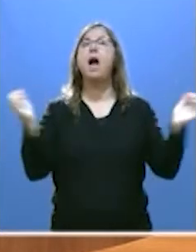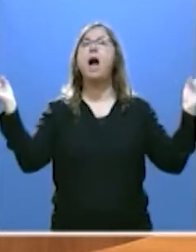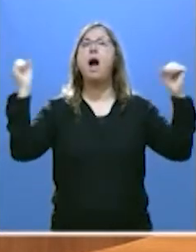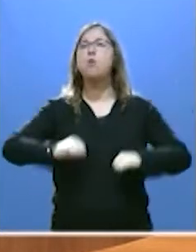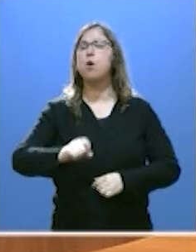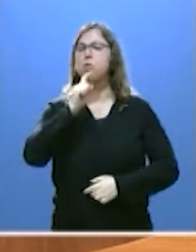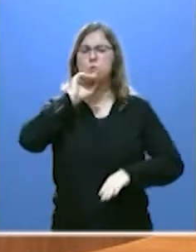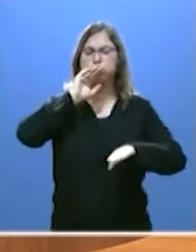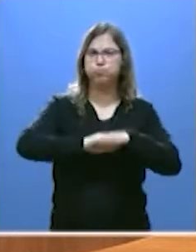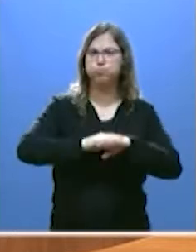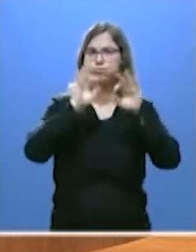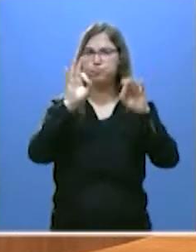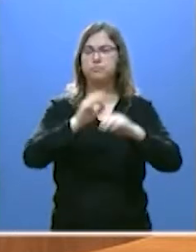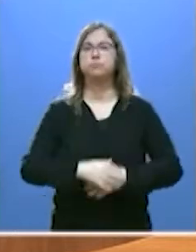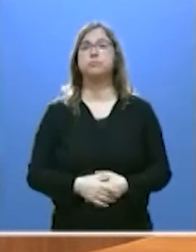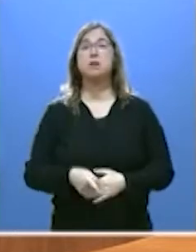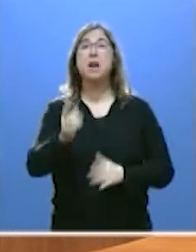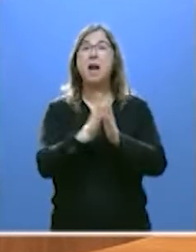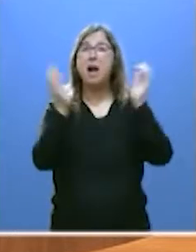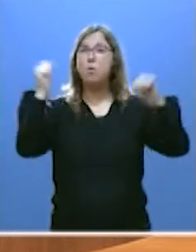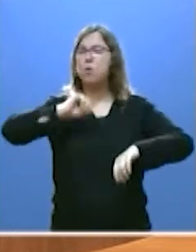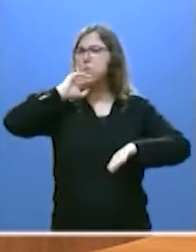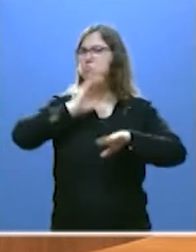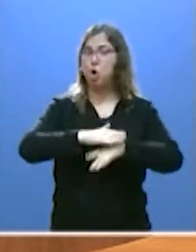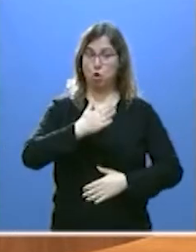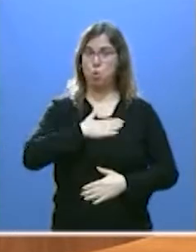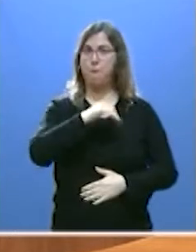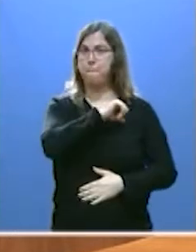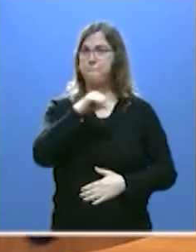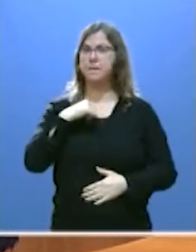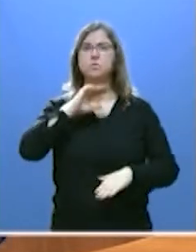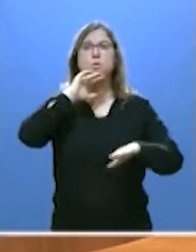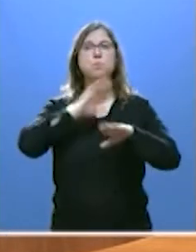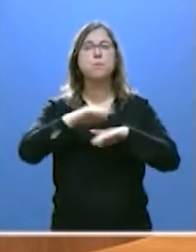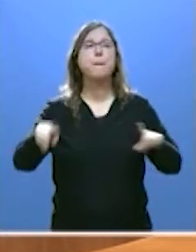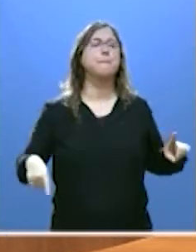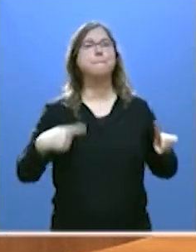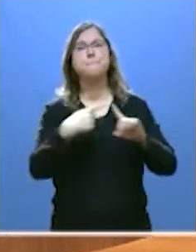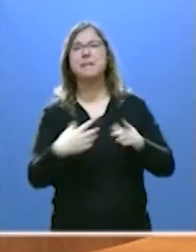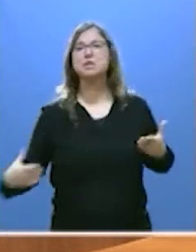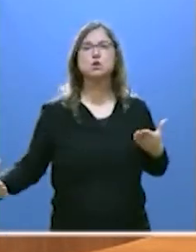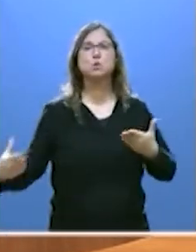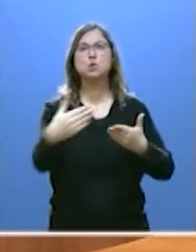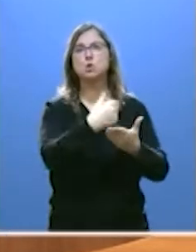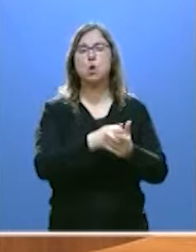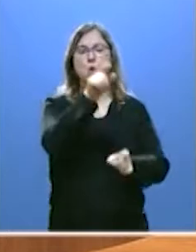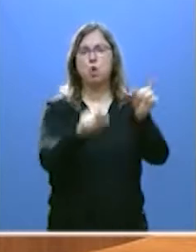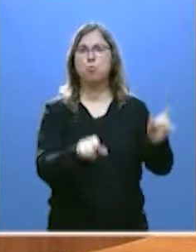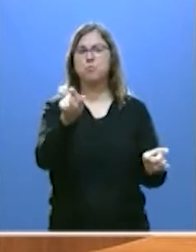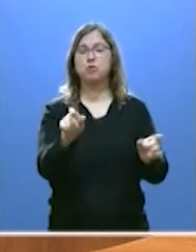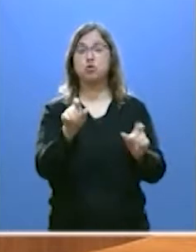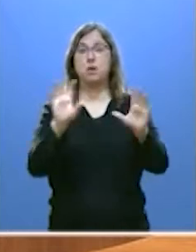estamos cumpliendo. Que estamos cumpliendo yo personalmente y todos los miembros de la Junta de Castilla y León.